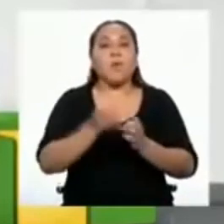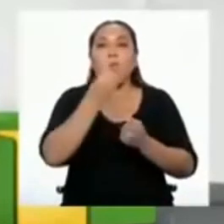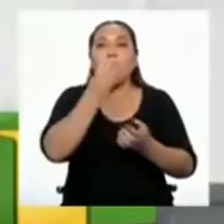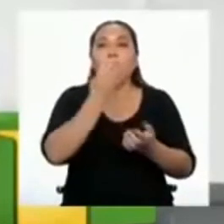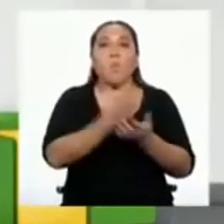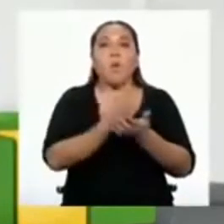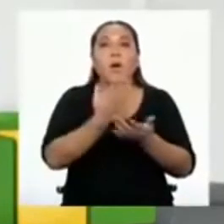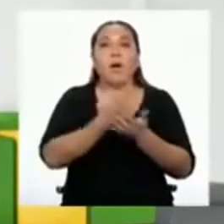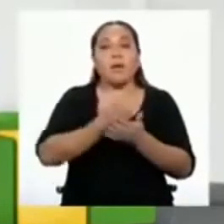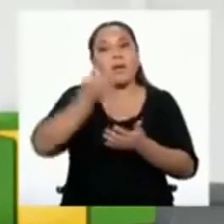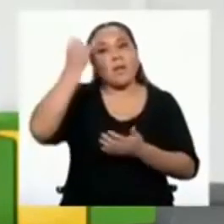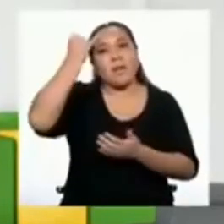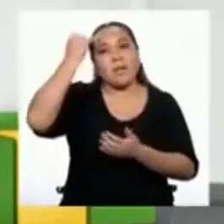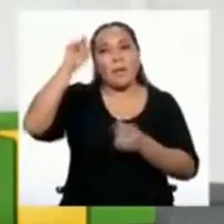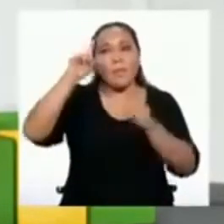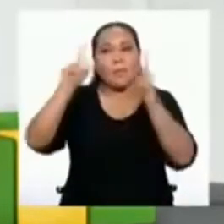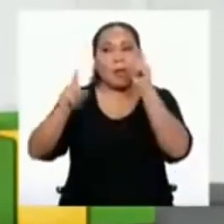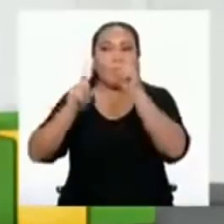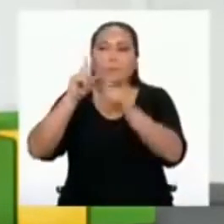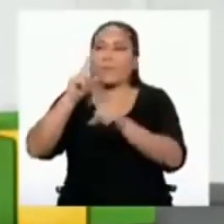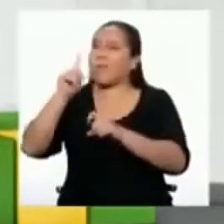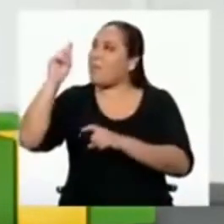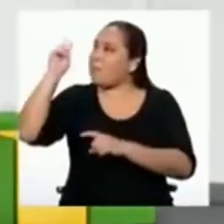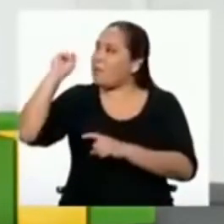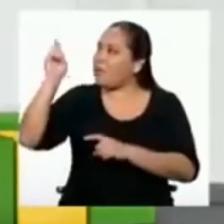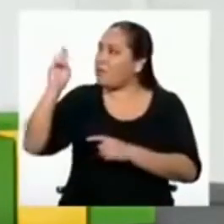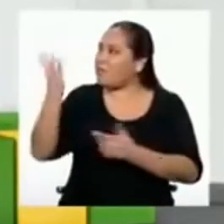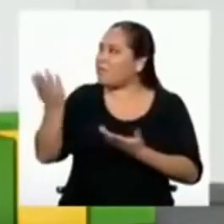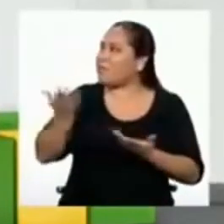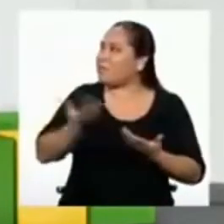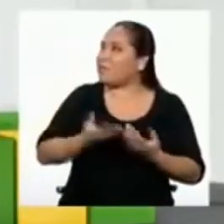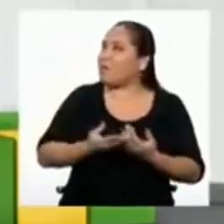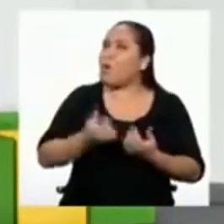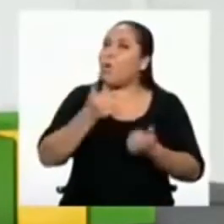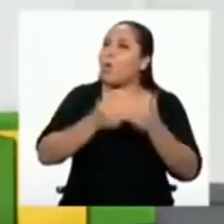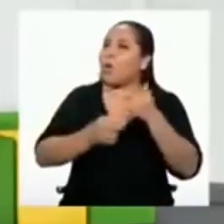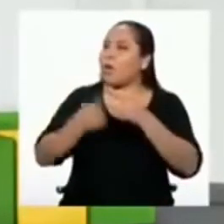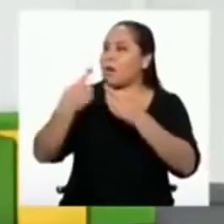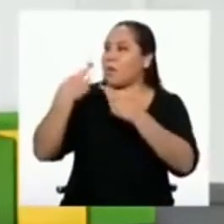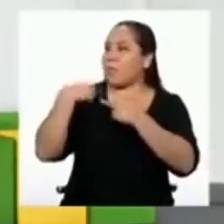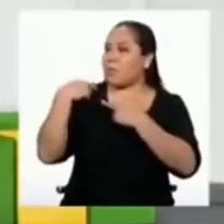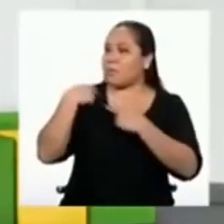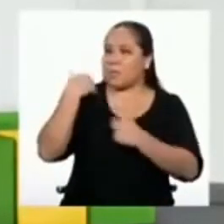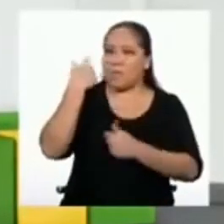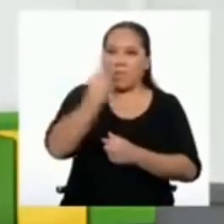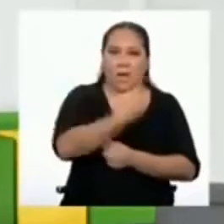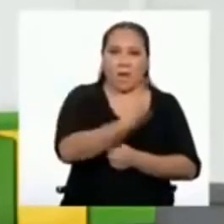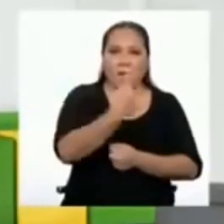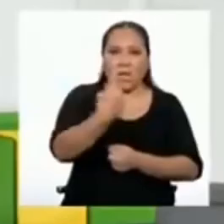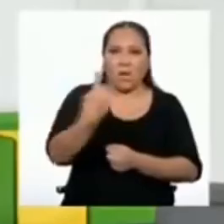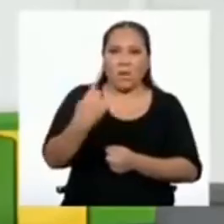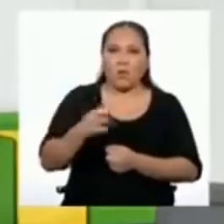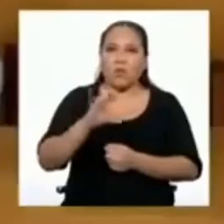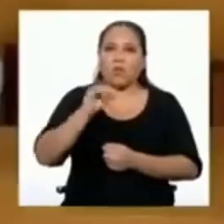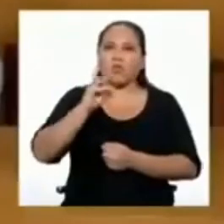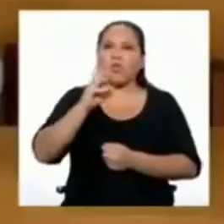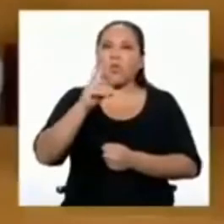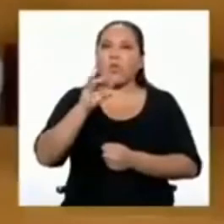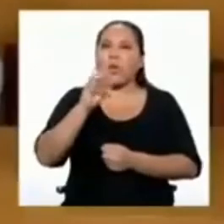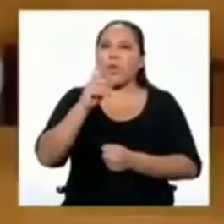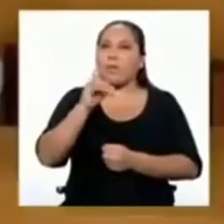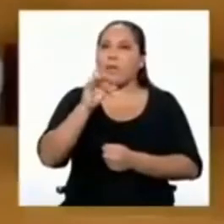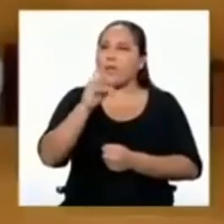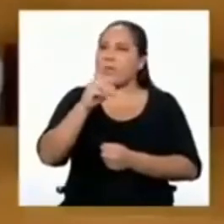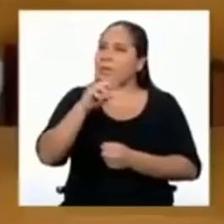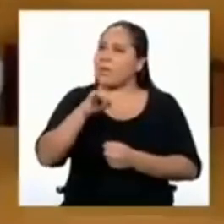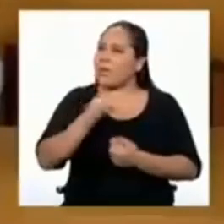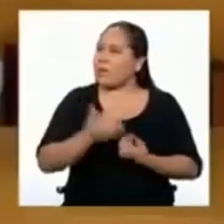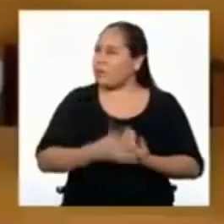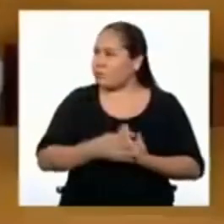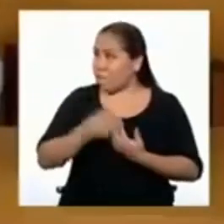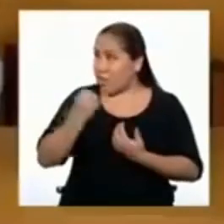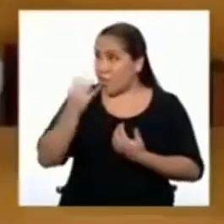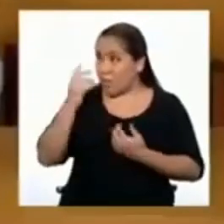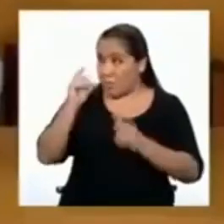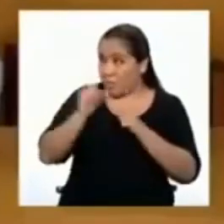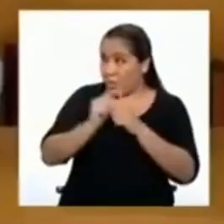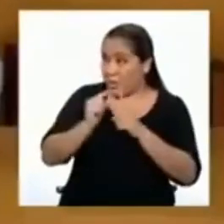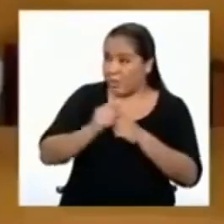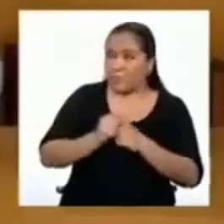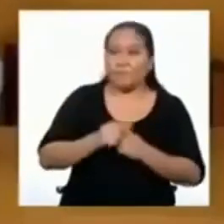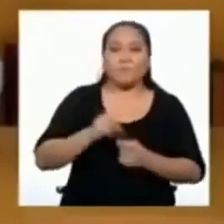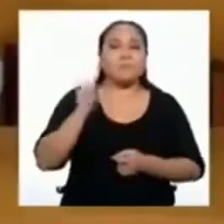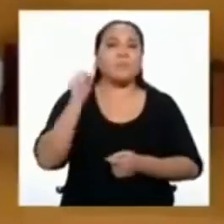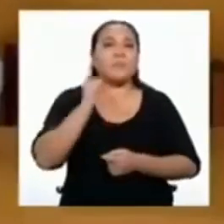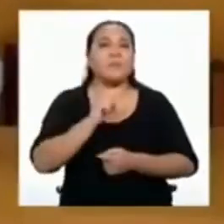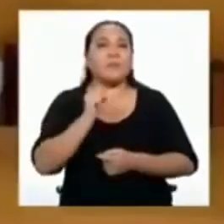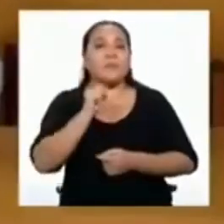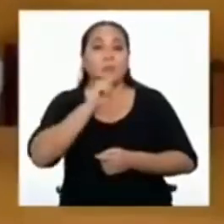idea consultarle un poco a nuestro profesor con respecto a nuestro rol en la ciudadanía. Profesor, ¿algunas palabras? En primer lugar, ya hemos